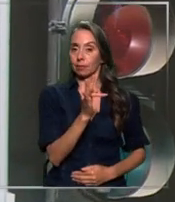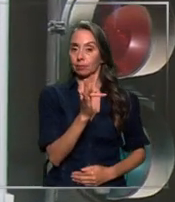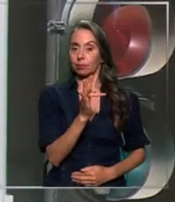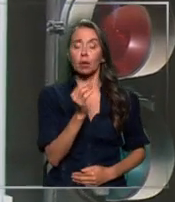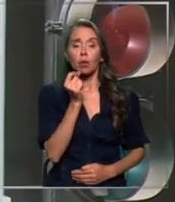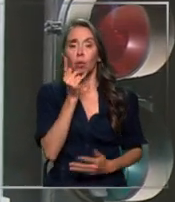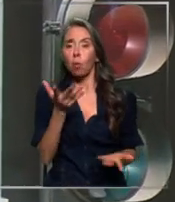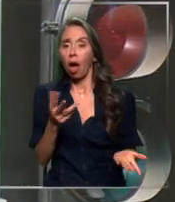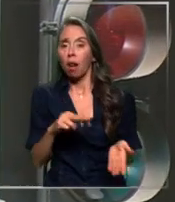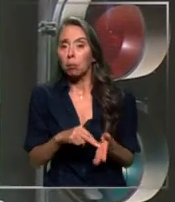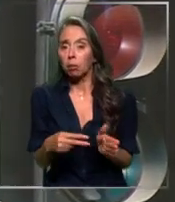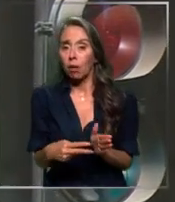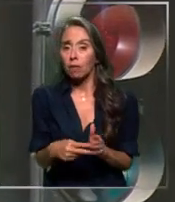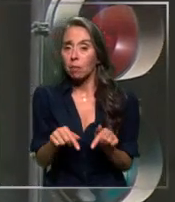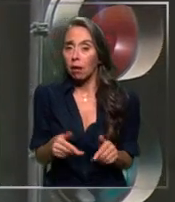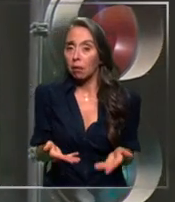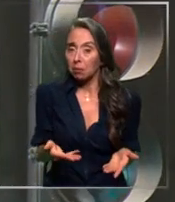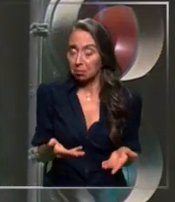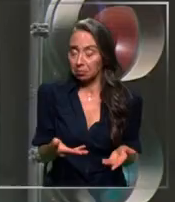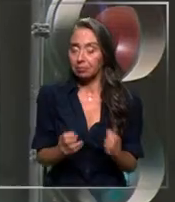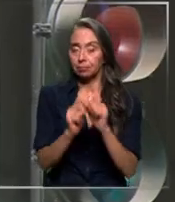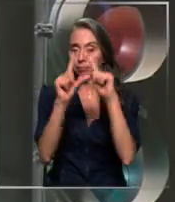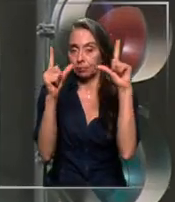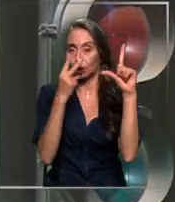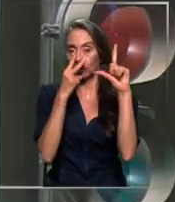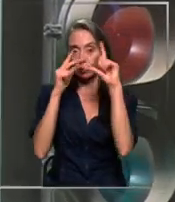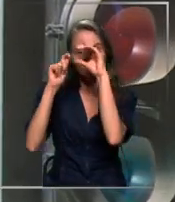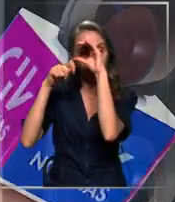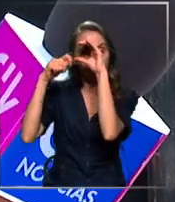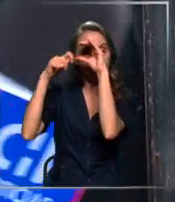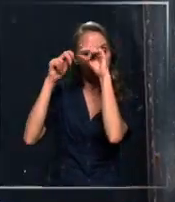¿Cuál fue el problema esta vez? Lo vemos en esta nota.